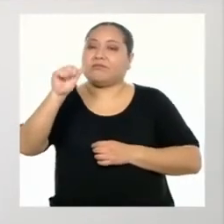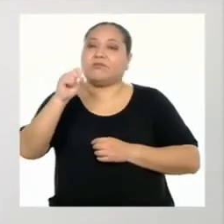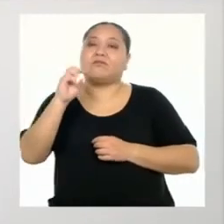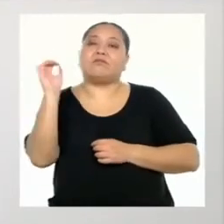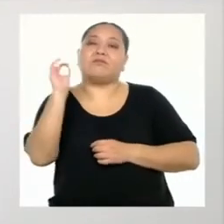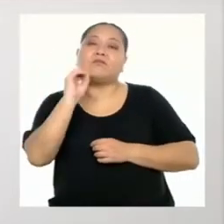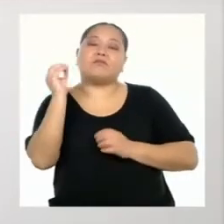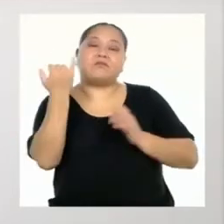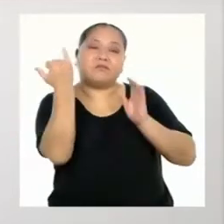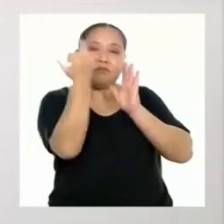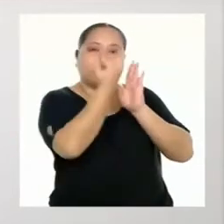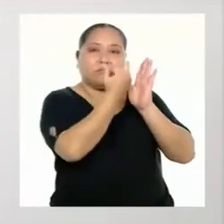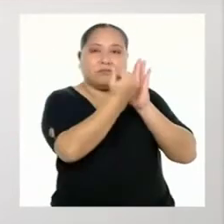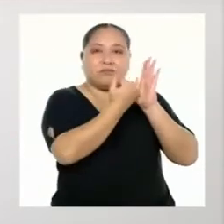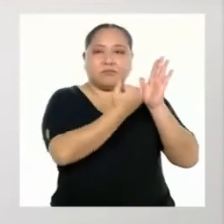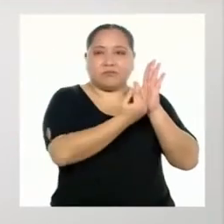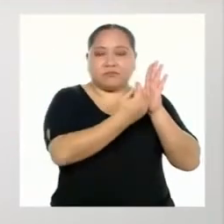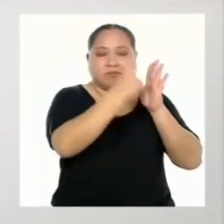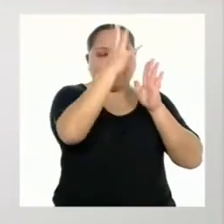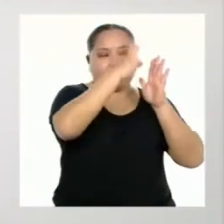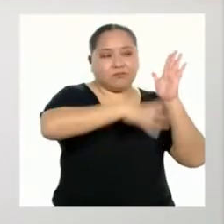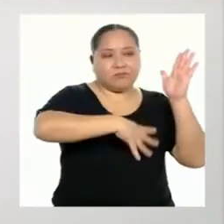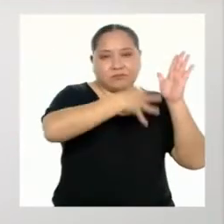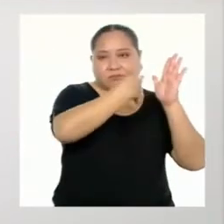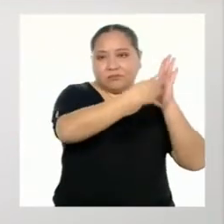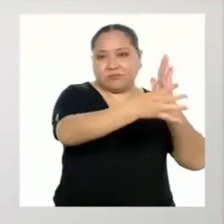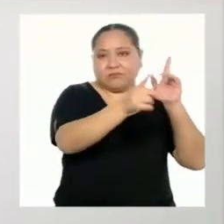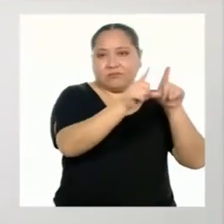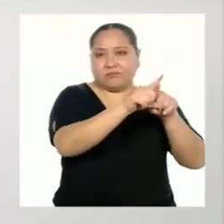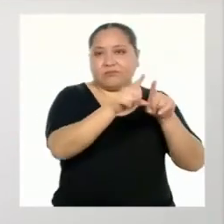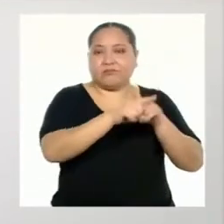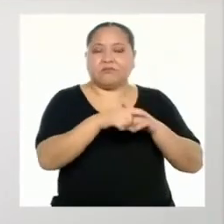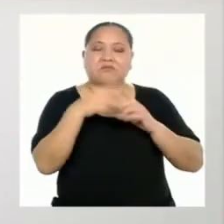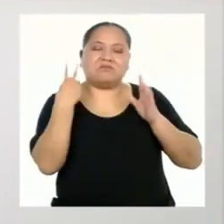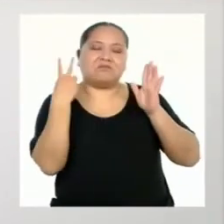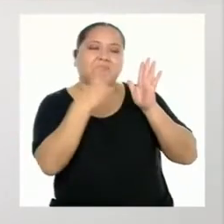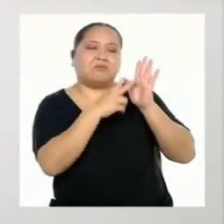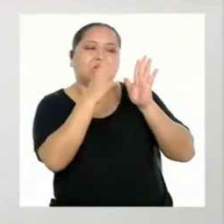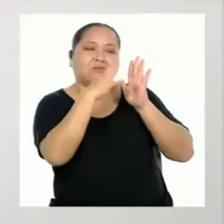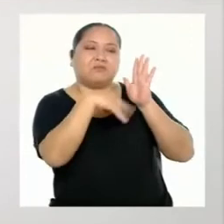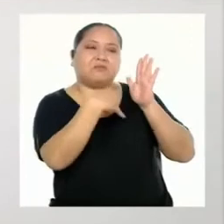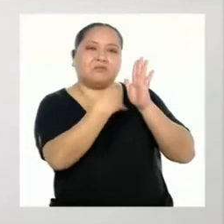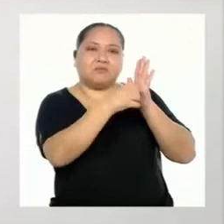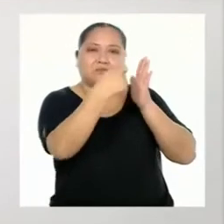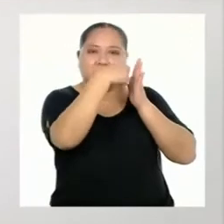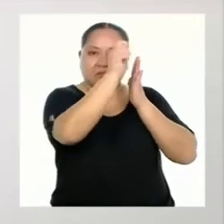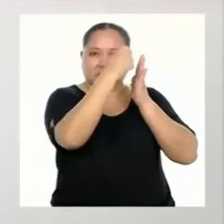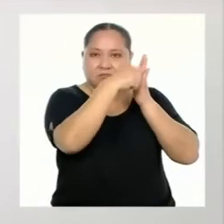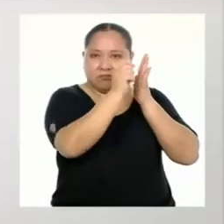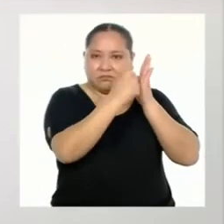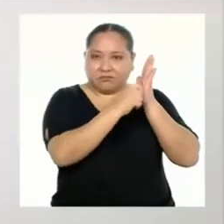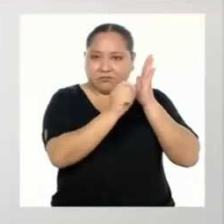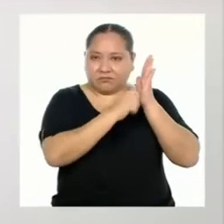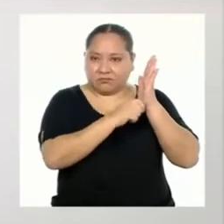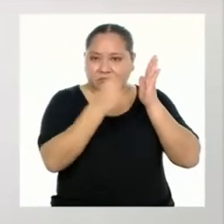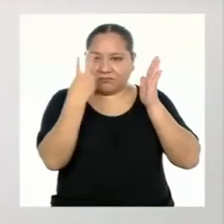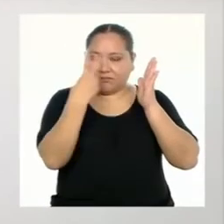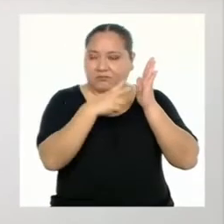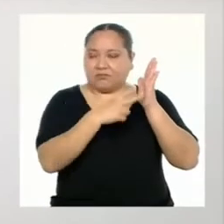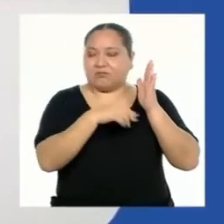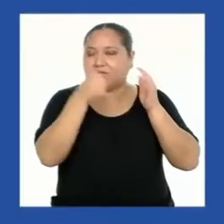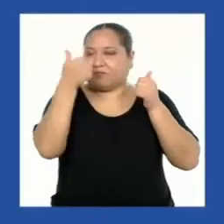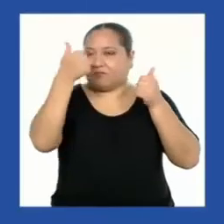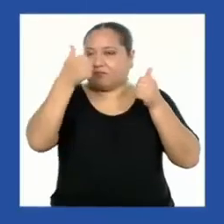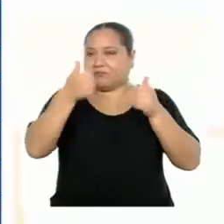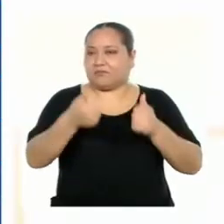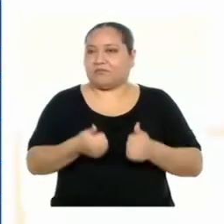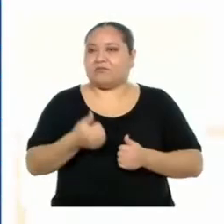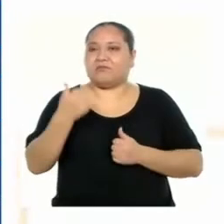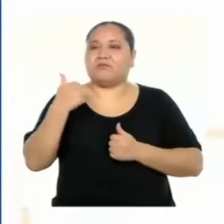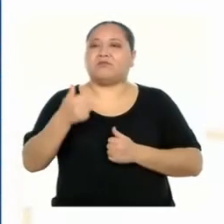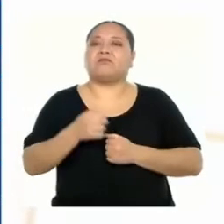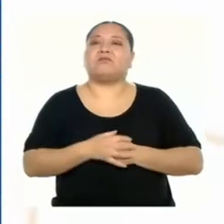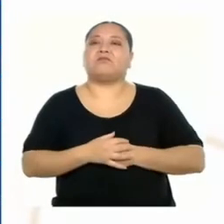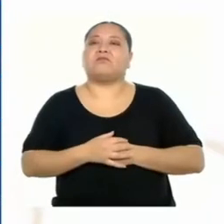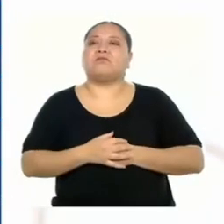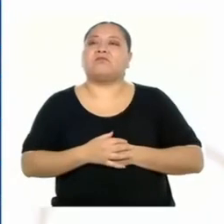Veamos la tabla de criterios y chequemos si hasta el momento hemos cumplido con todos ellos.